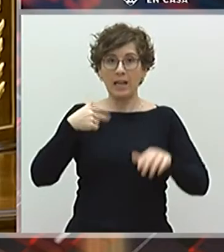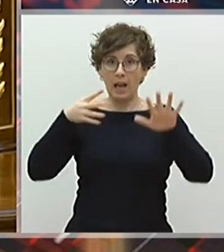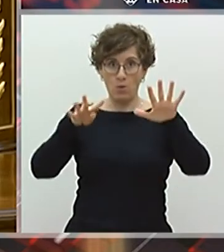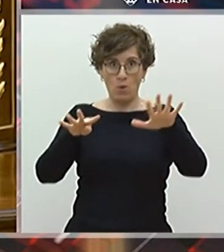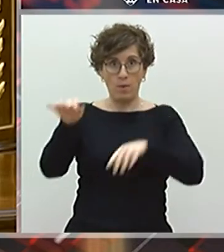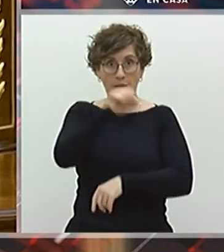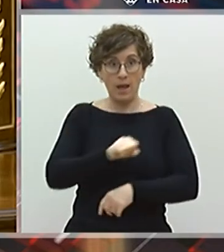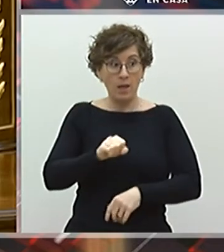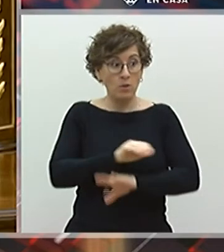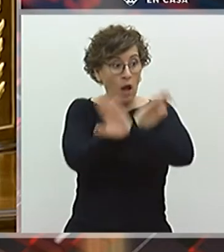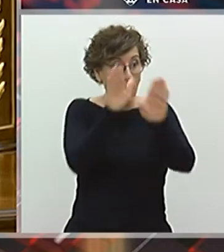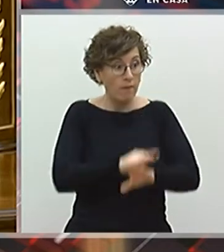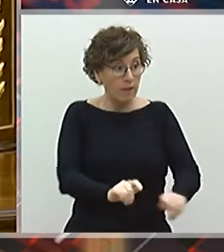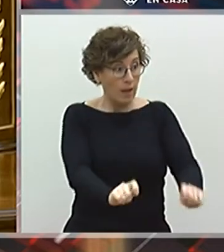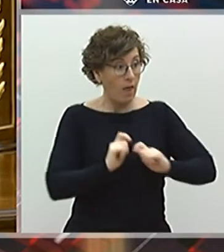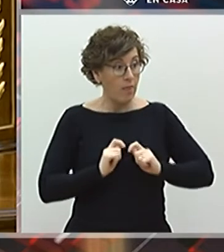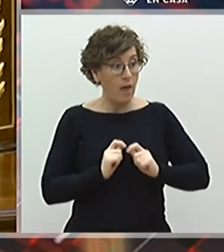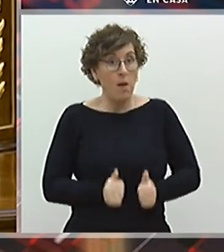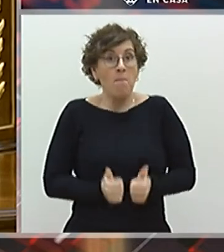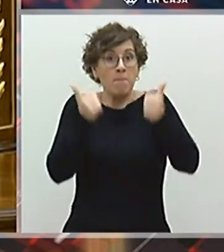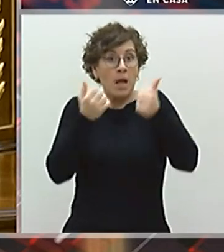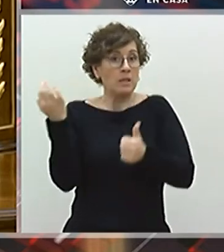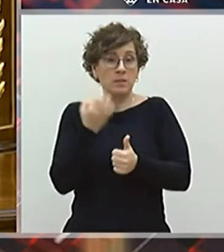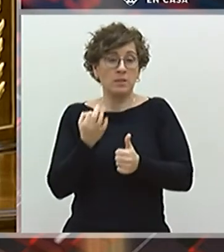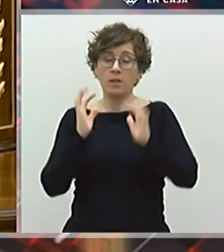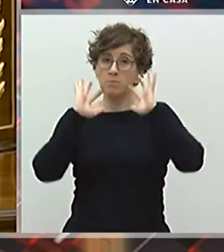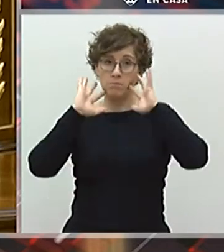remedio que volver a las calles.